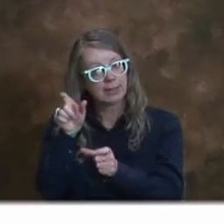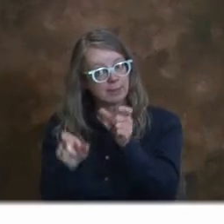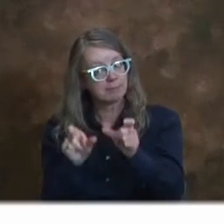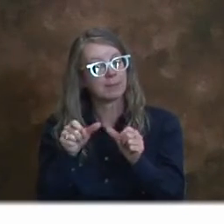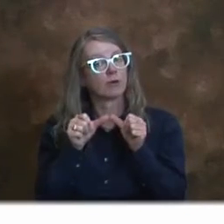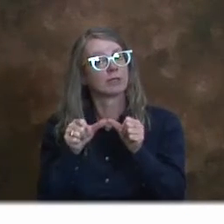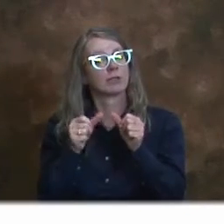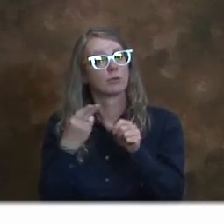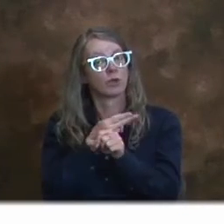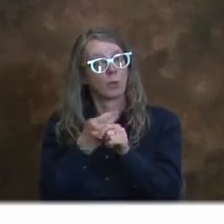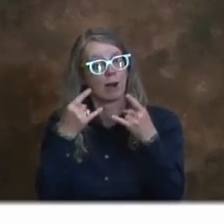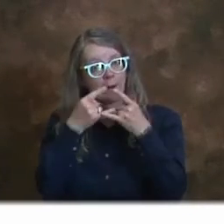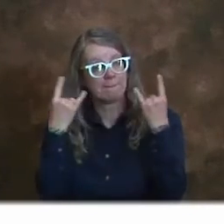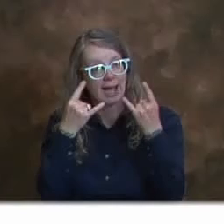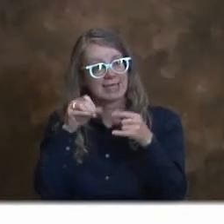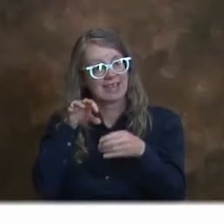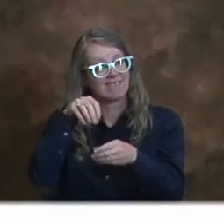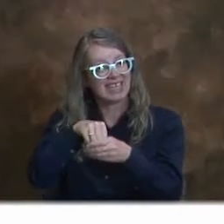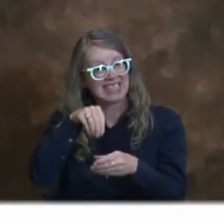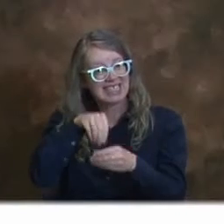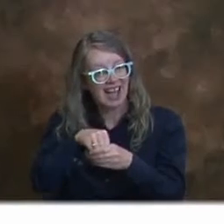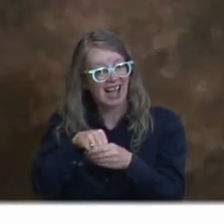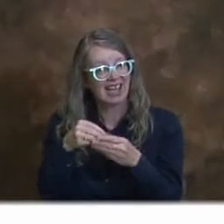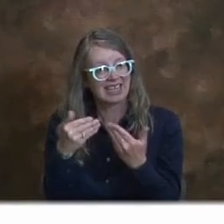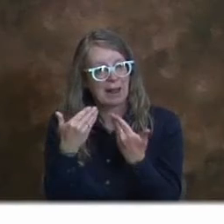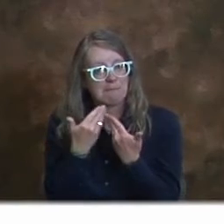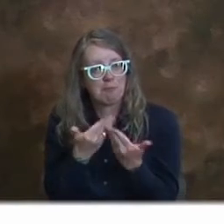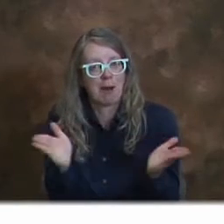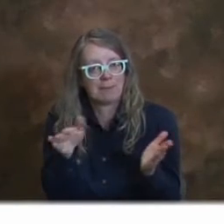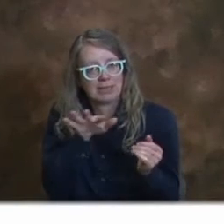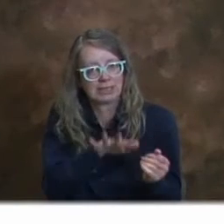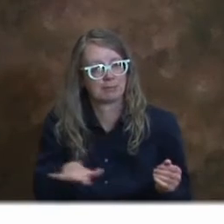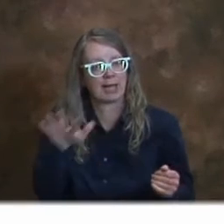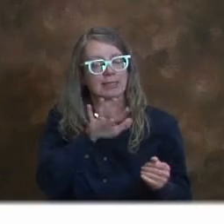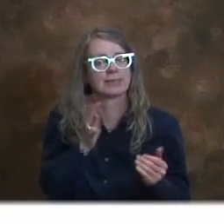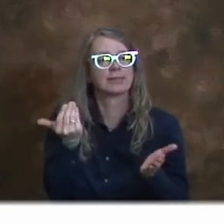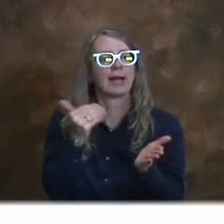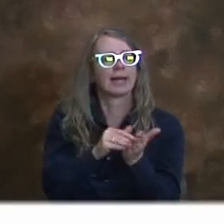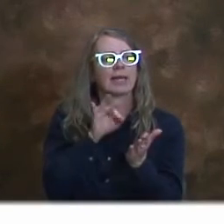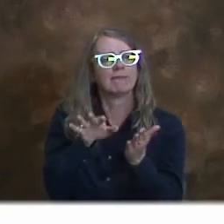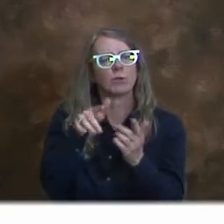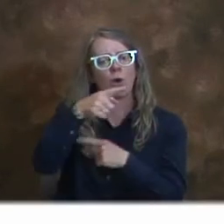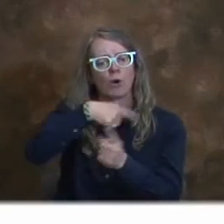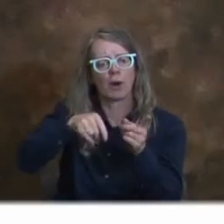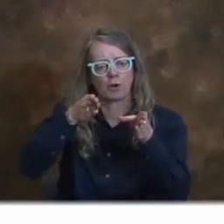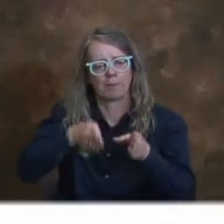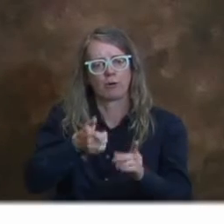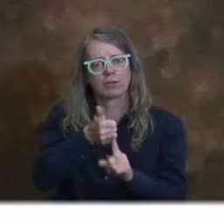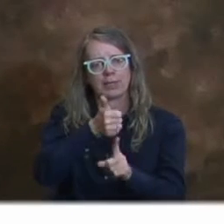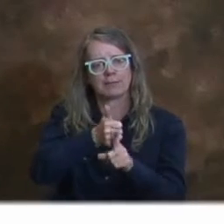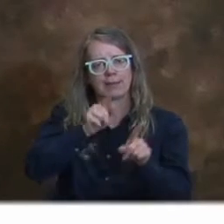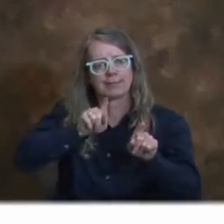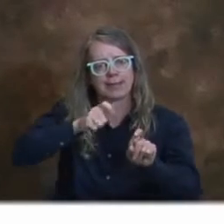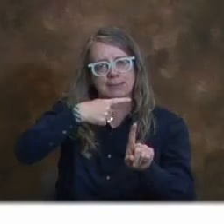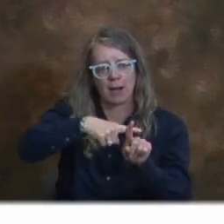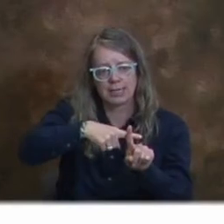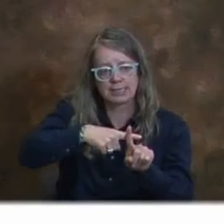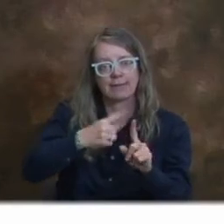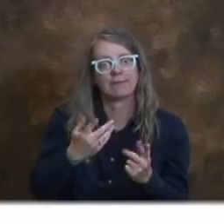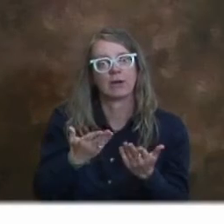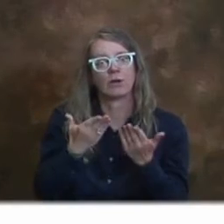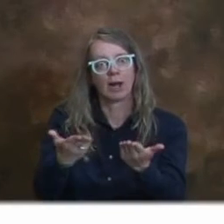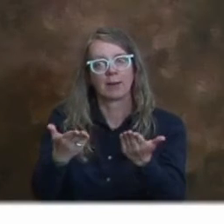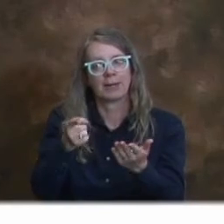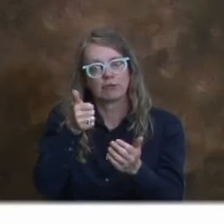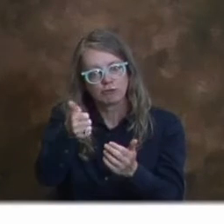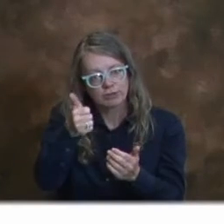personas sigan utilizando mascarillas en espacios públicos cerrados. De nuevo, si se expone a un caso positivo conocido, por favor,